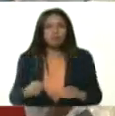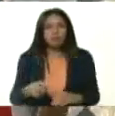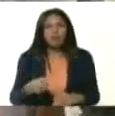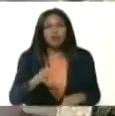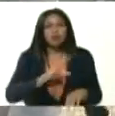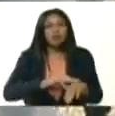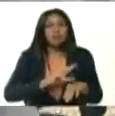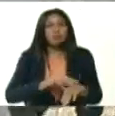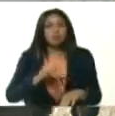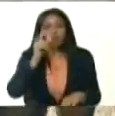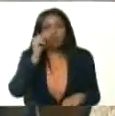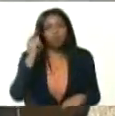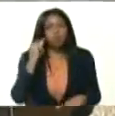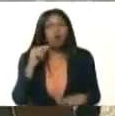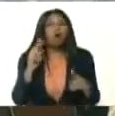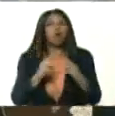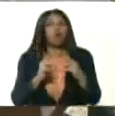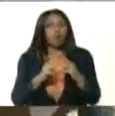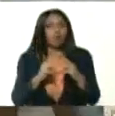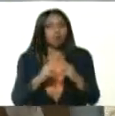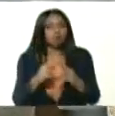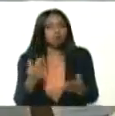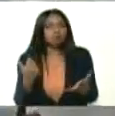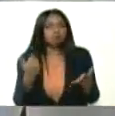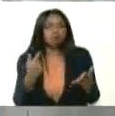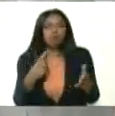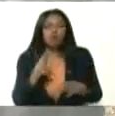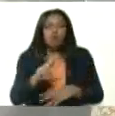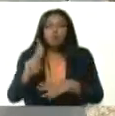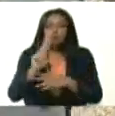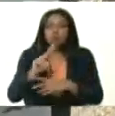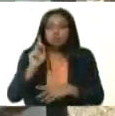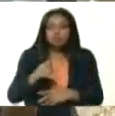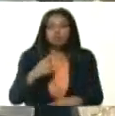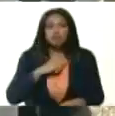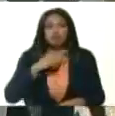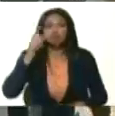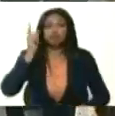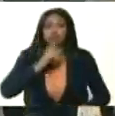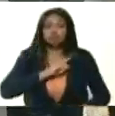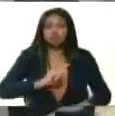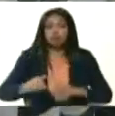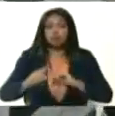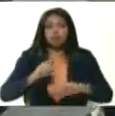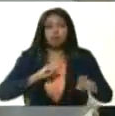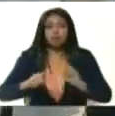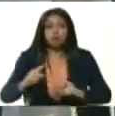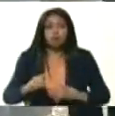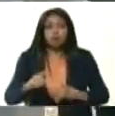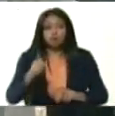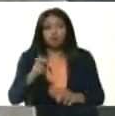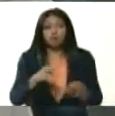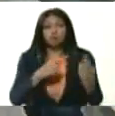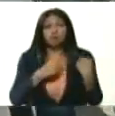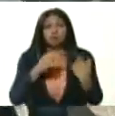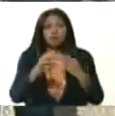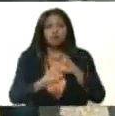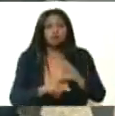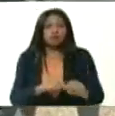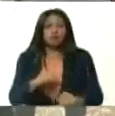y médicas del país lo conocen y lo aplicaron. Hemos ordenado con su autorización la compra